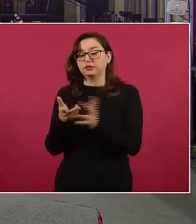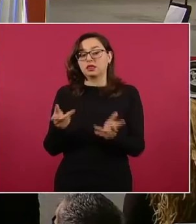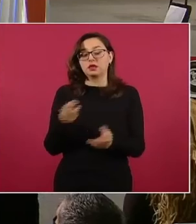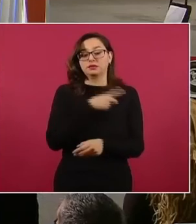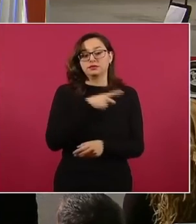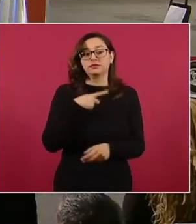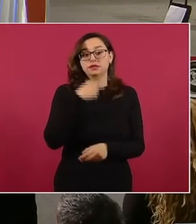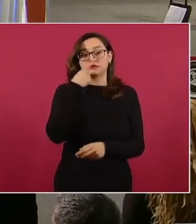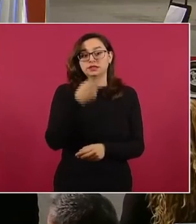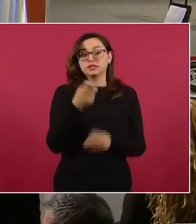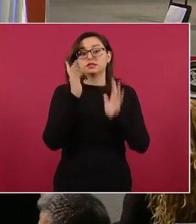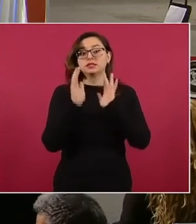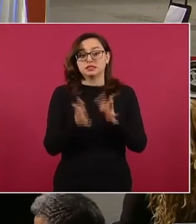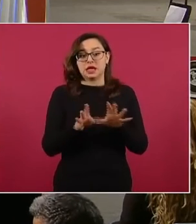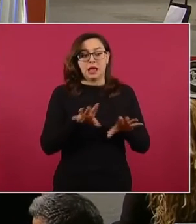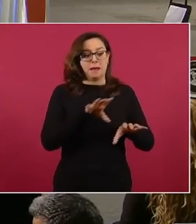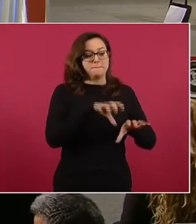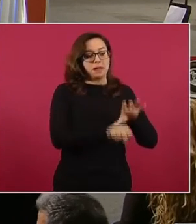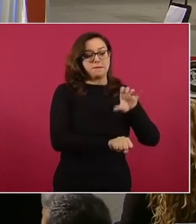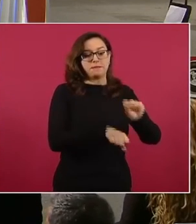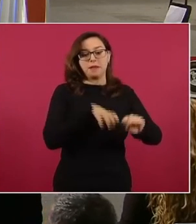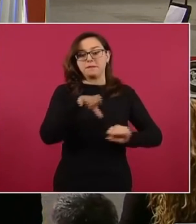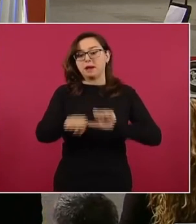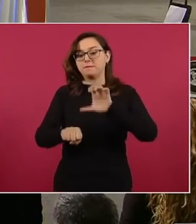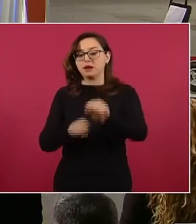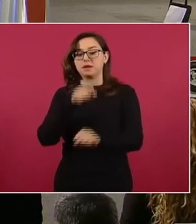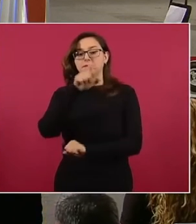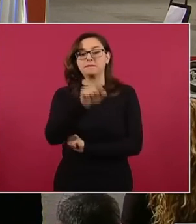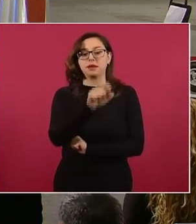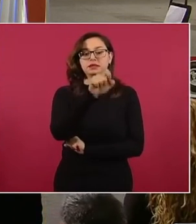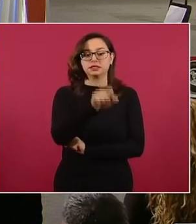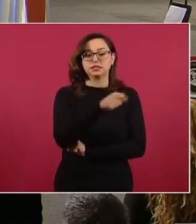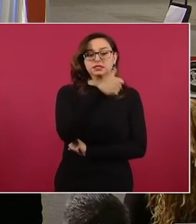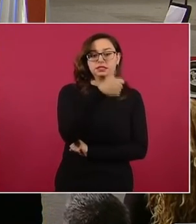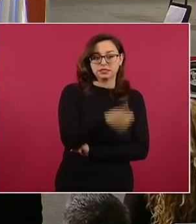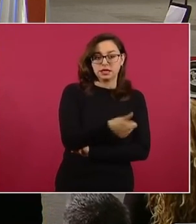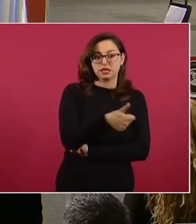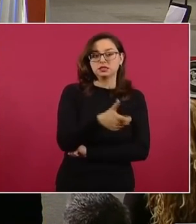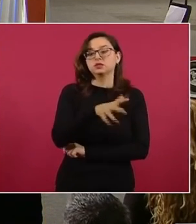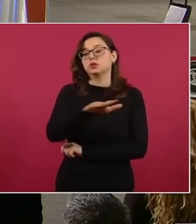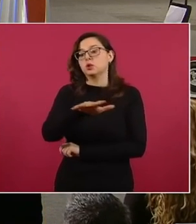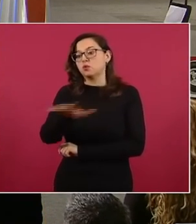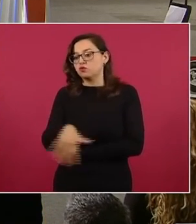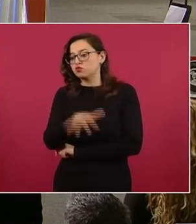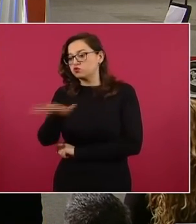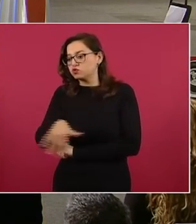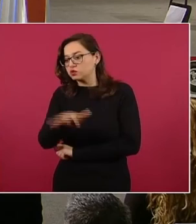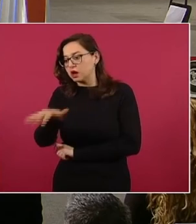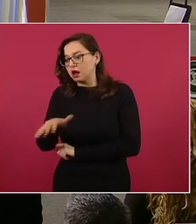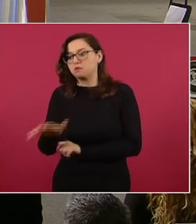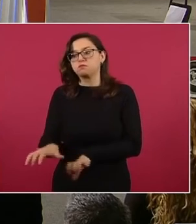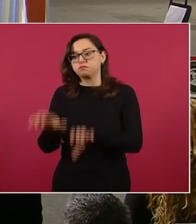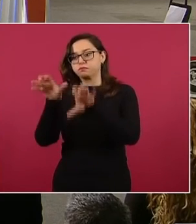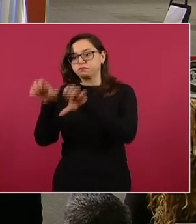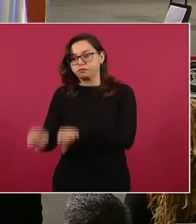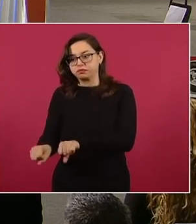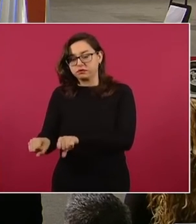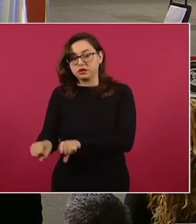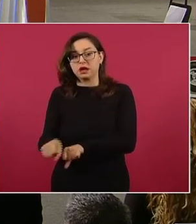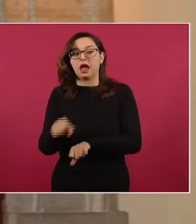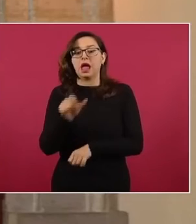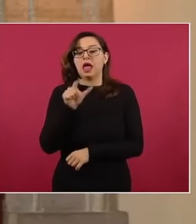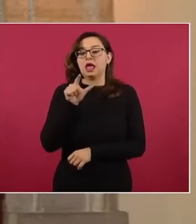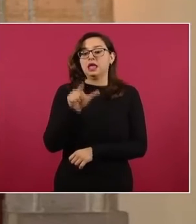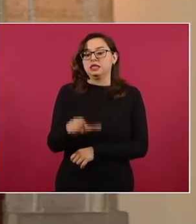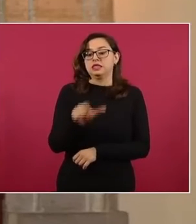detenidos o buscados con orden de aprehensión y 17 vinculados a proceso. En las próximas horas